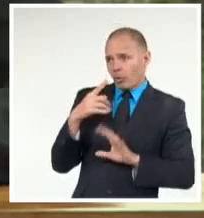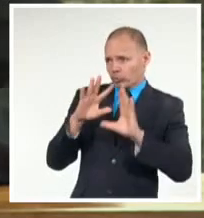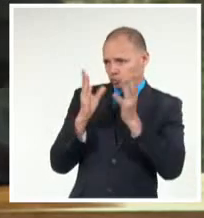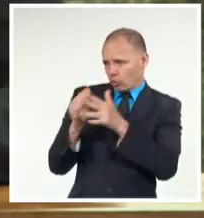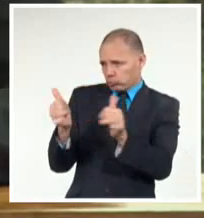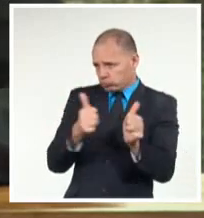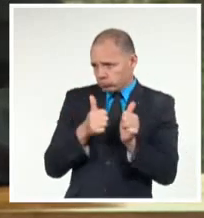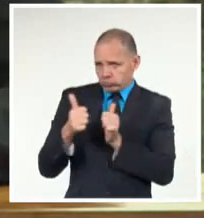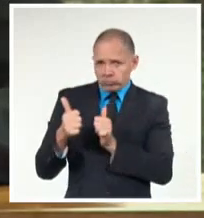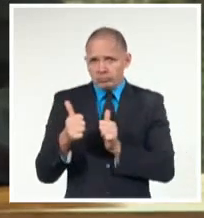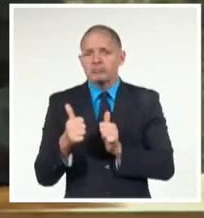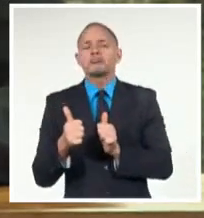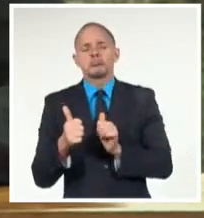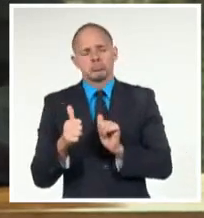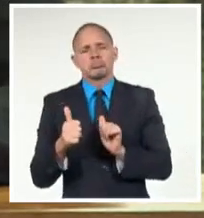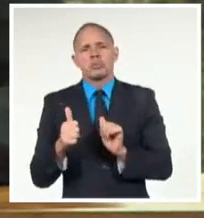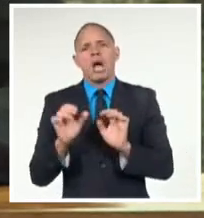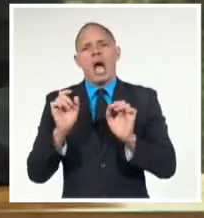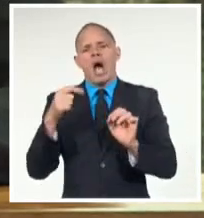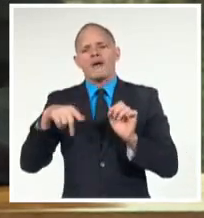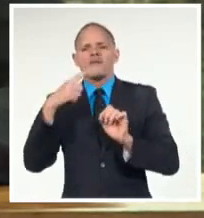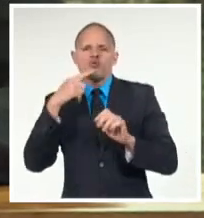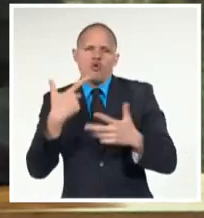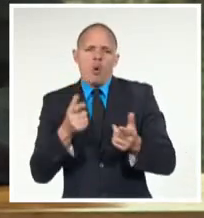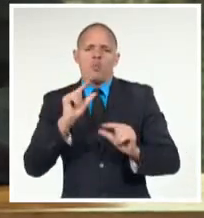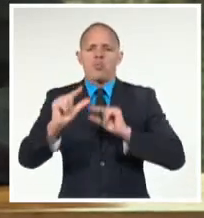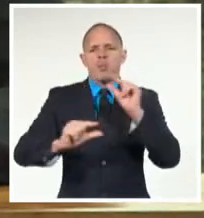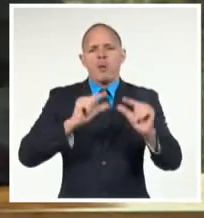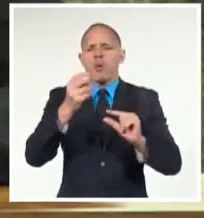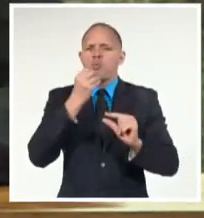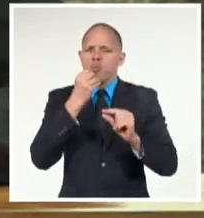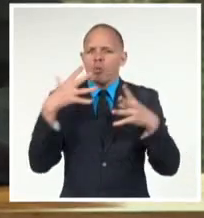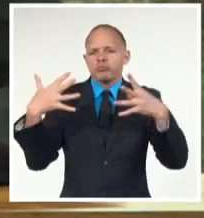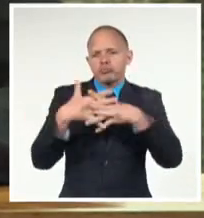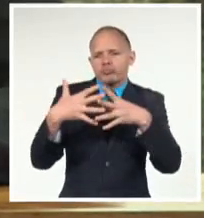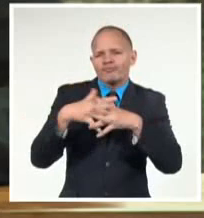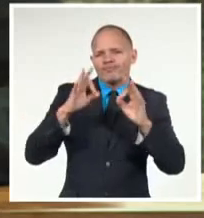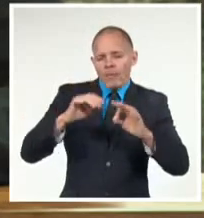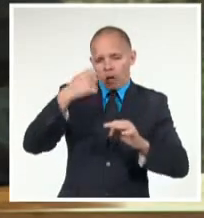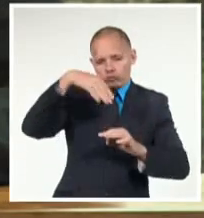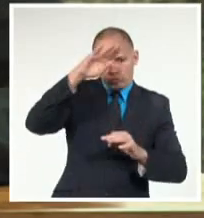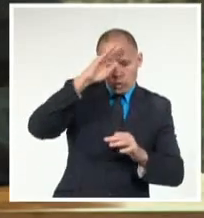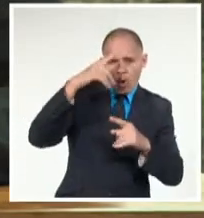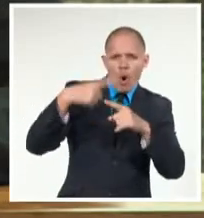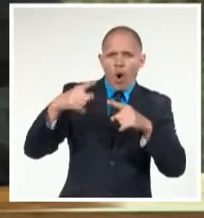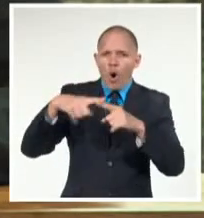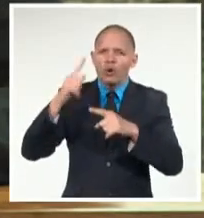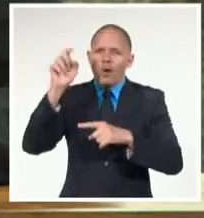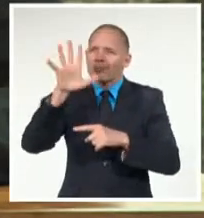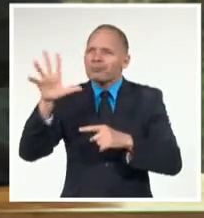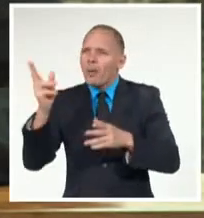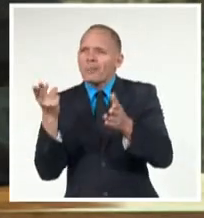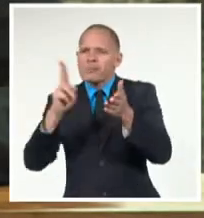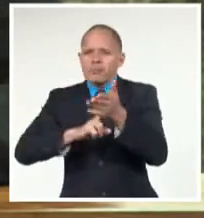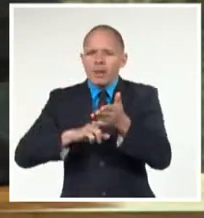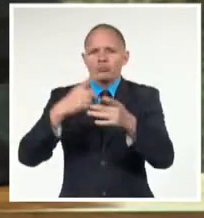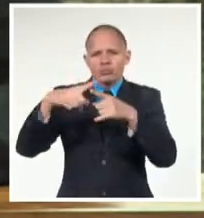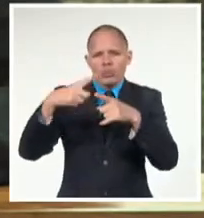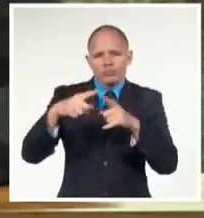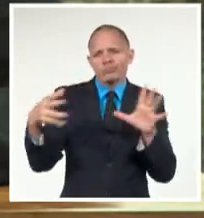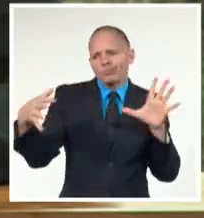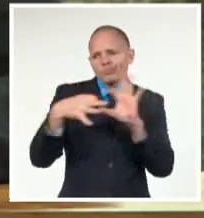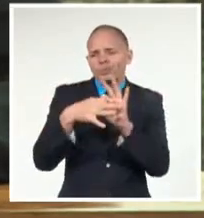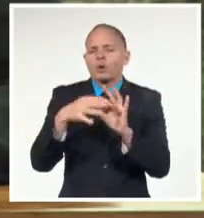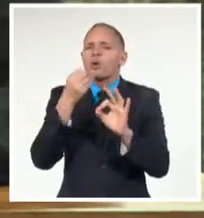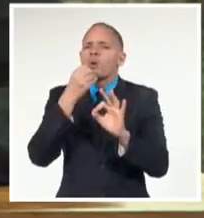buscamos de forma intencionada vincular las potencialidades de cooperación entre nuestro país y las naciones integrantes de este organismo a